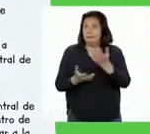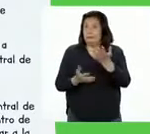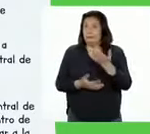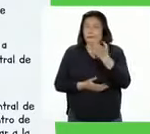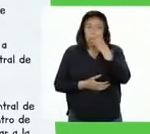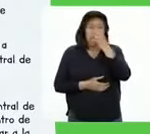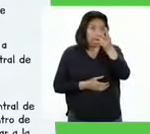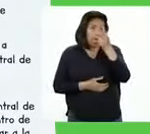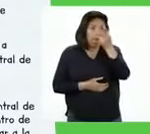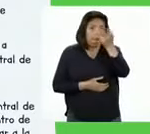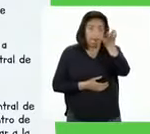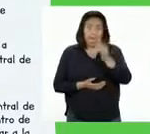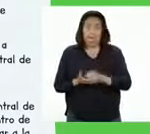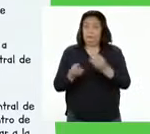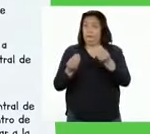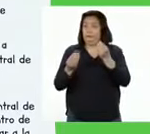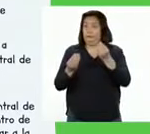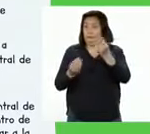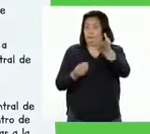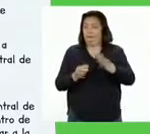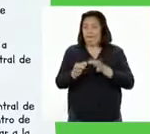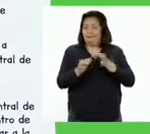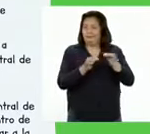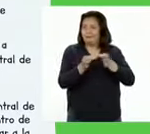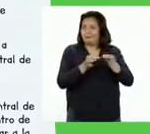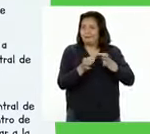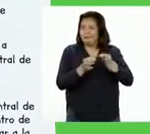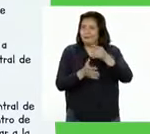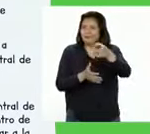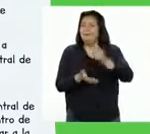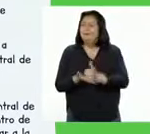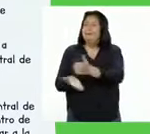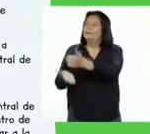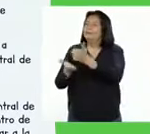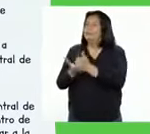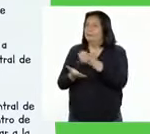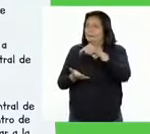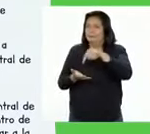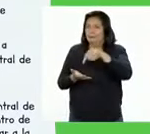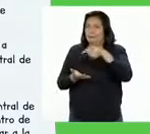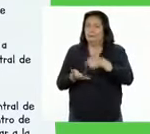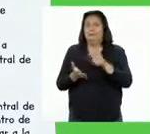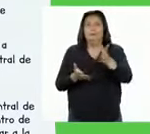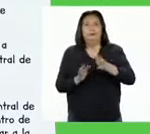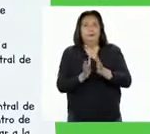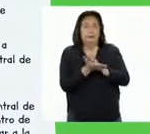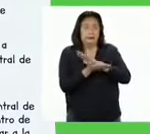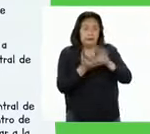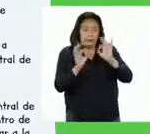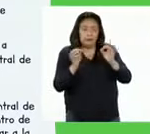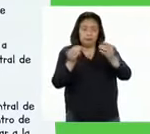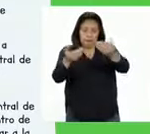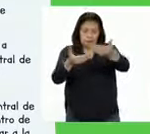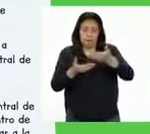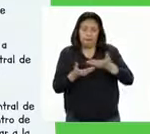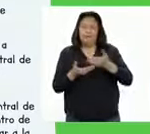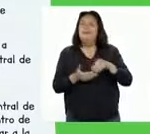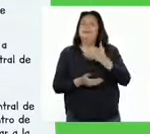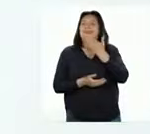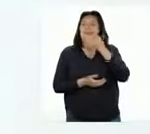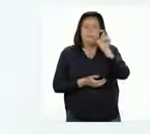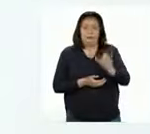Aquí vemos cómo quedaron las instrucciones con ayuda de esta versión en limpio que nos mandó